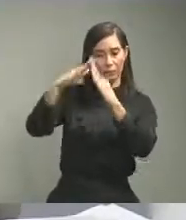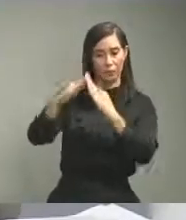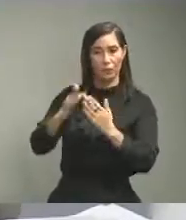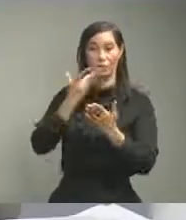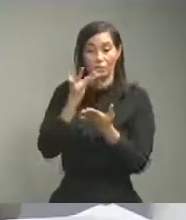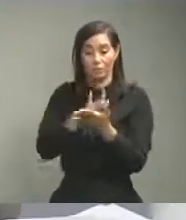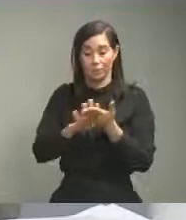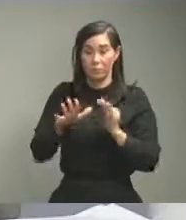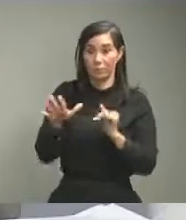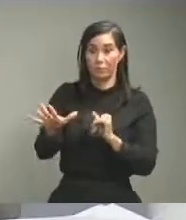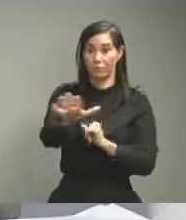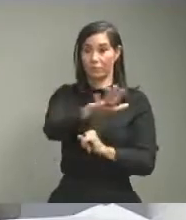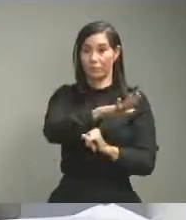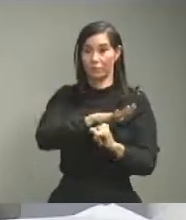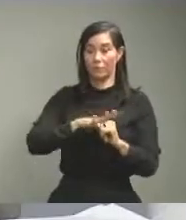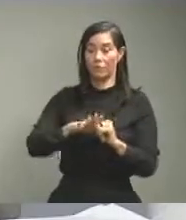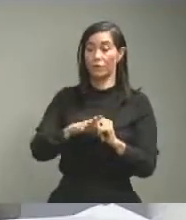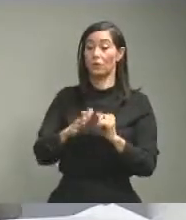las personas que